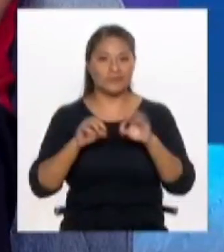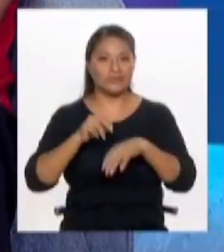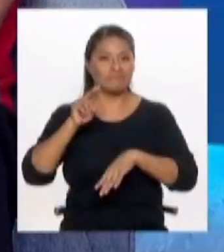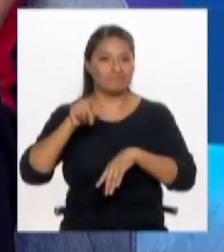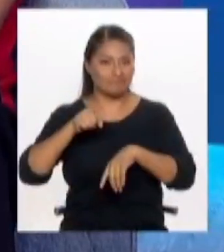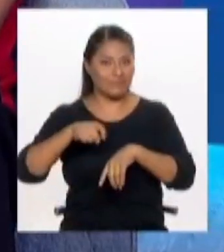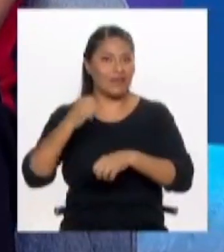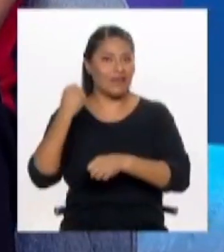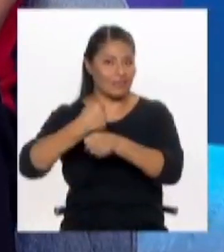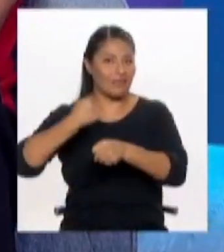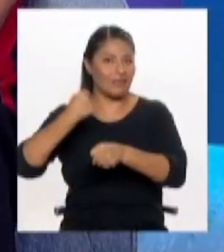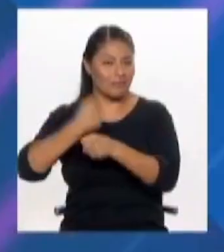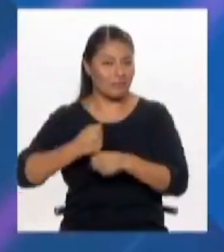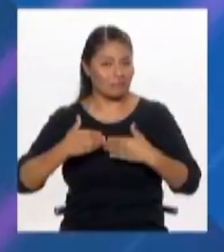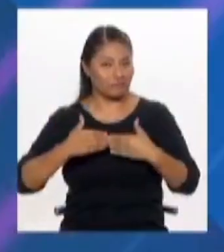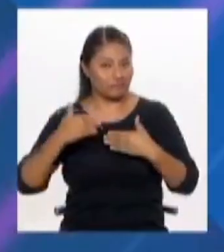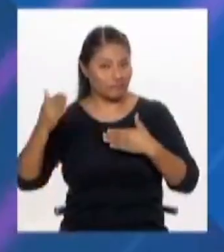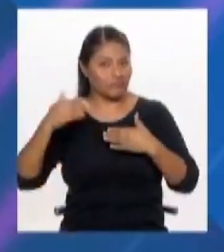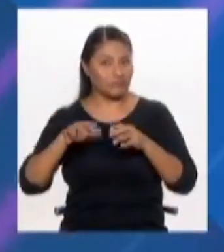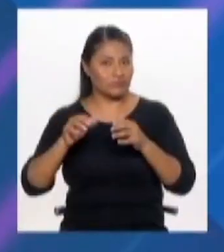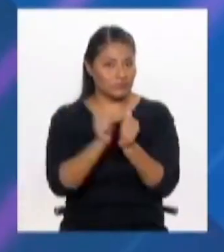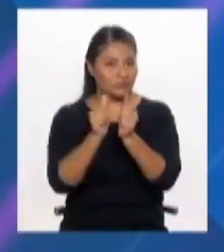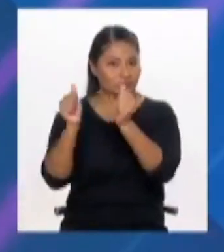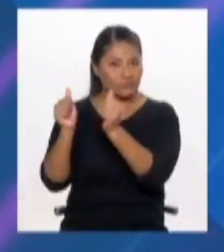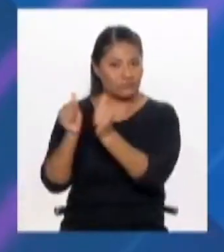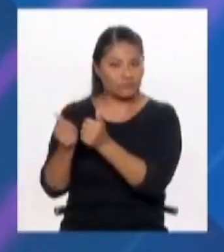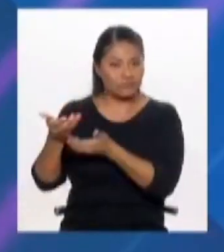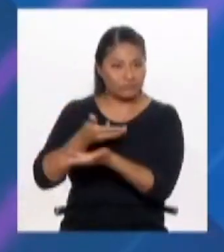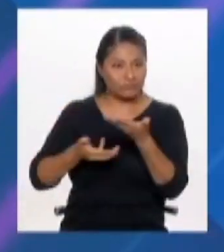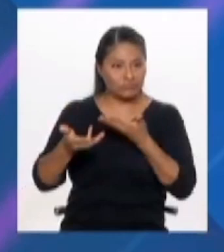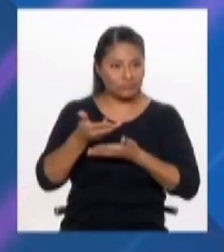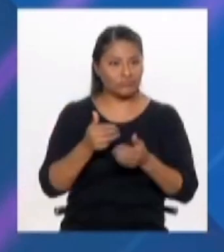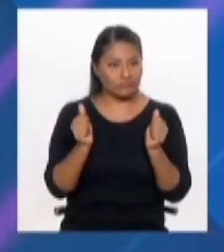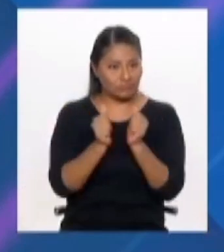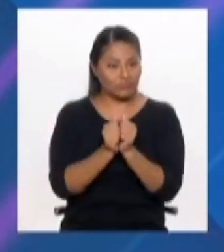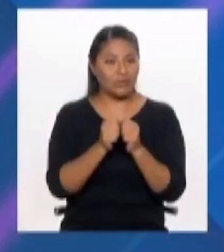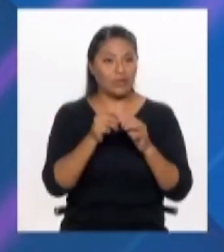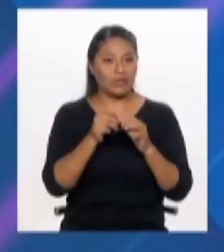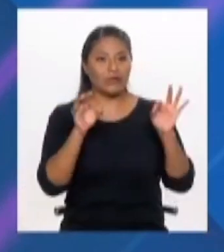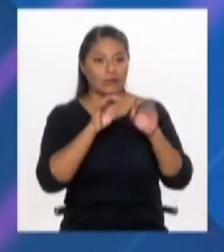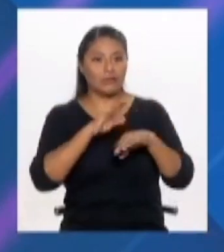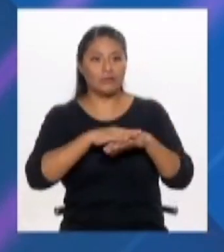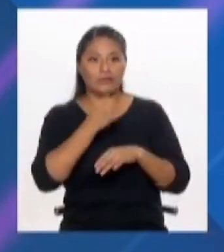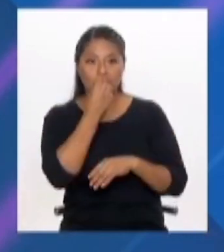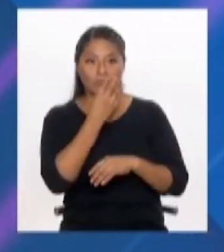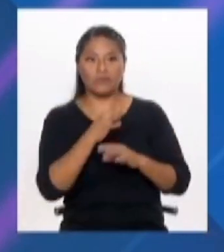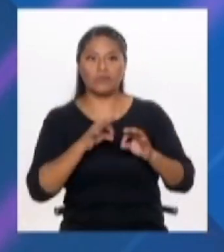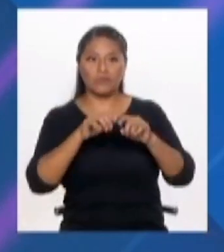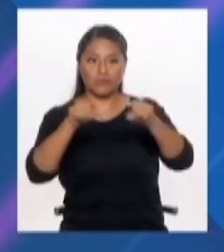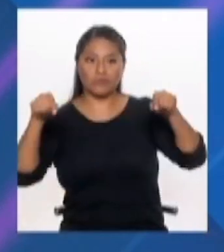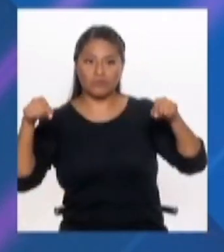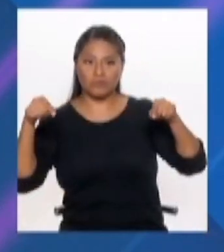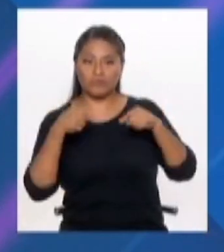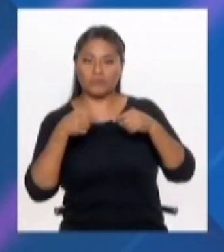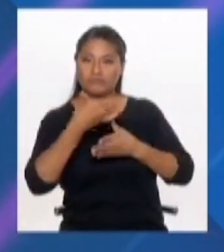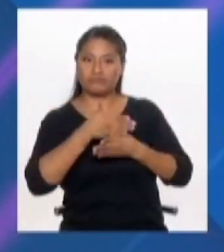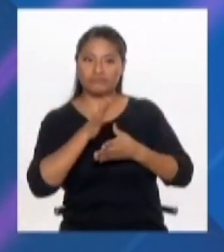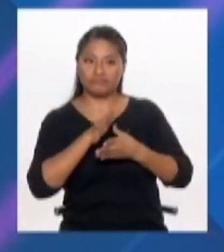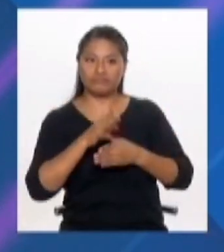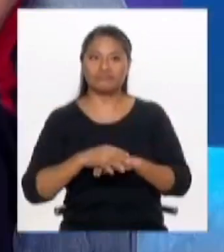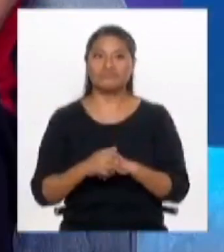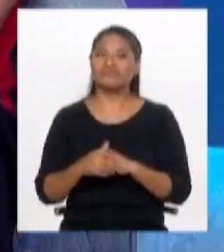trabajar más por esto, por juntarnos, por mezclarlo, porque finalmente ahí también se valoriza mucho el espacio que se comparte.